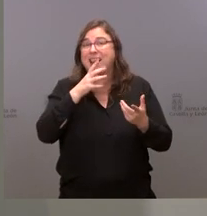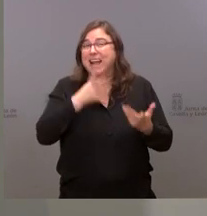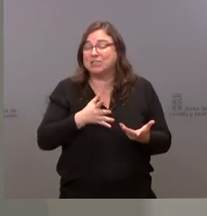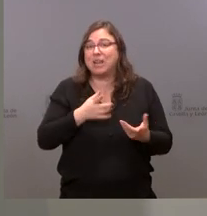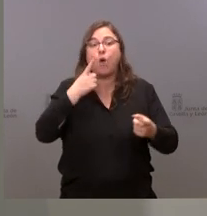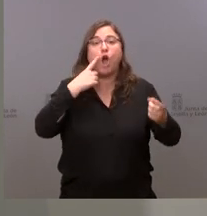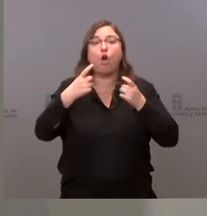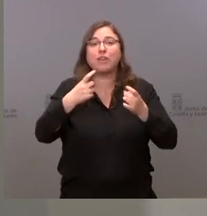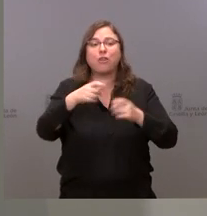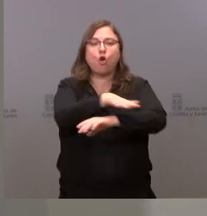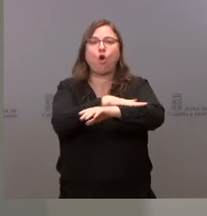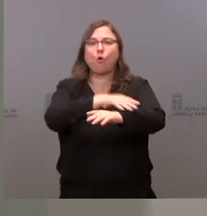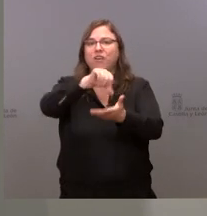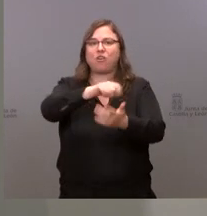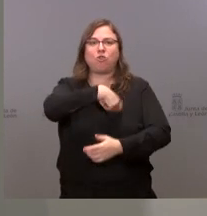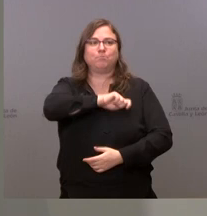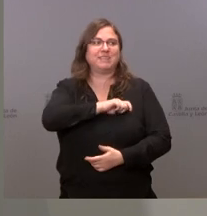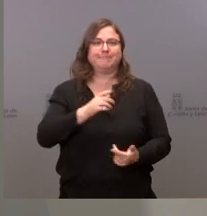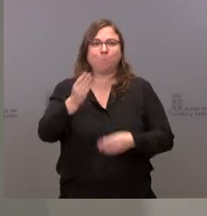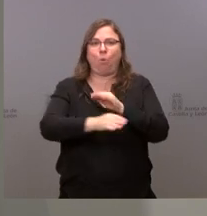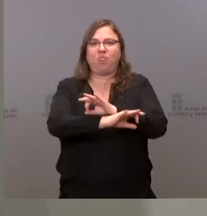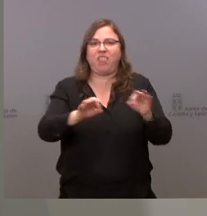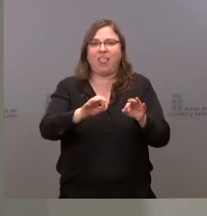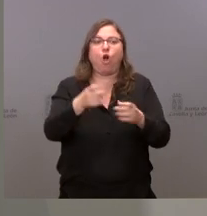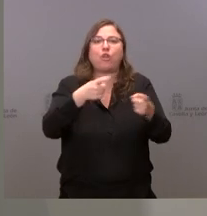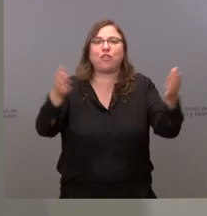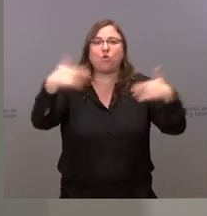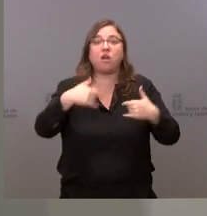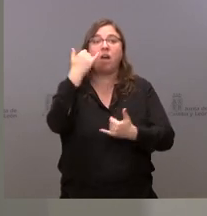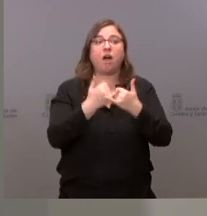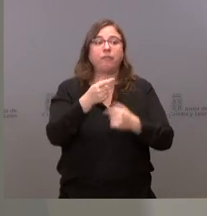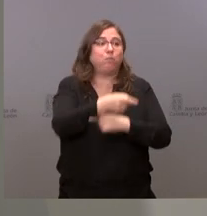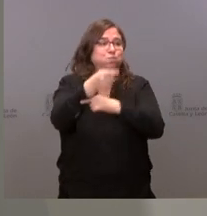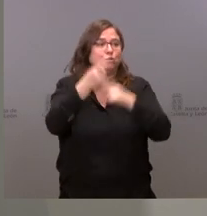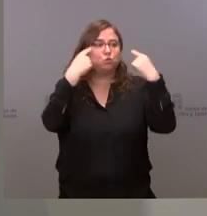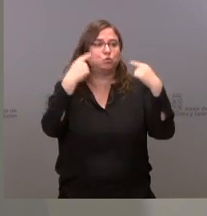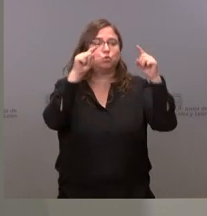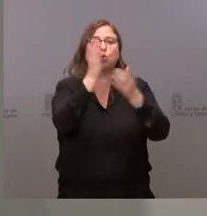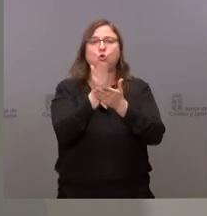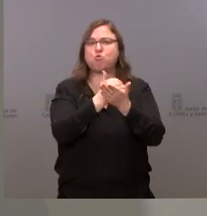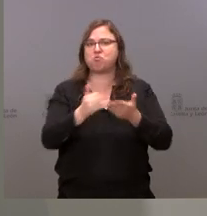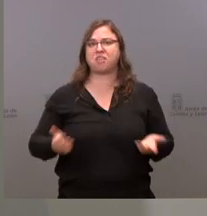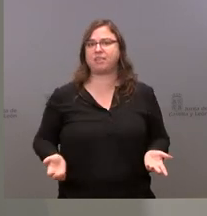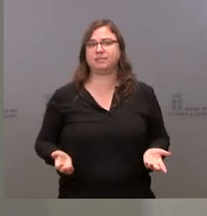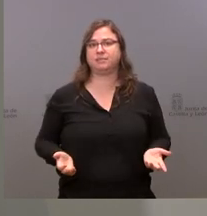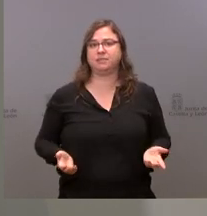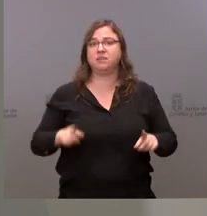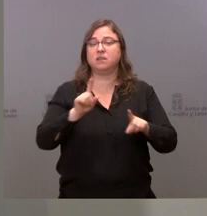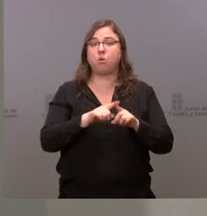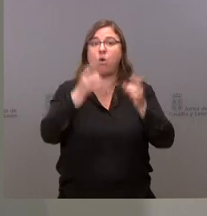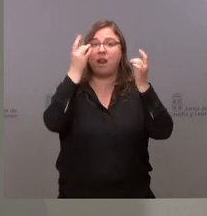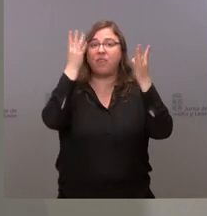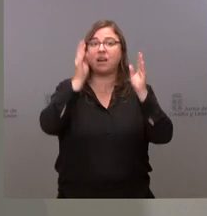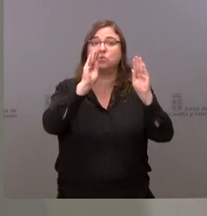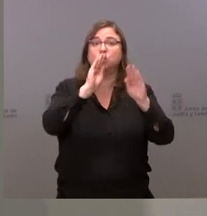por parte del gobierno, que está obligando a las comunidades autónomas a que sus iniciativas